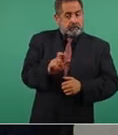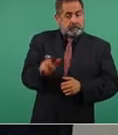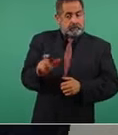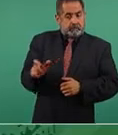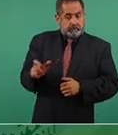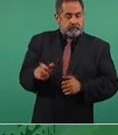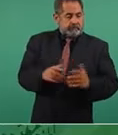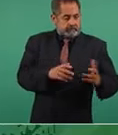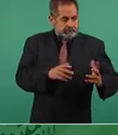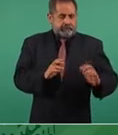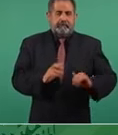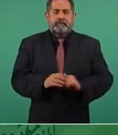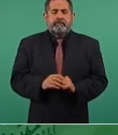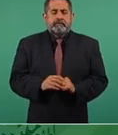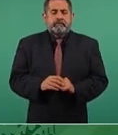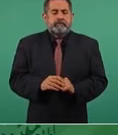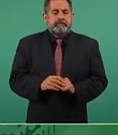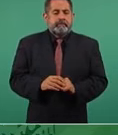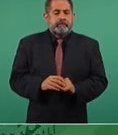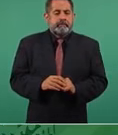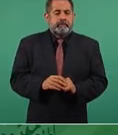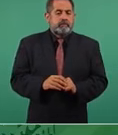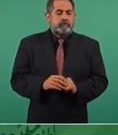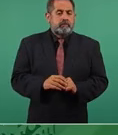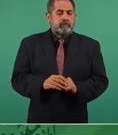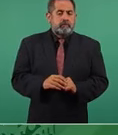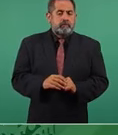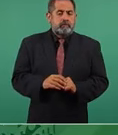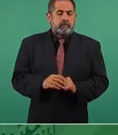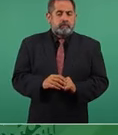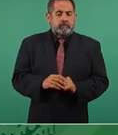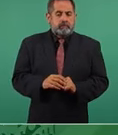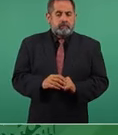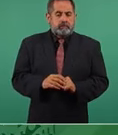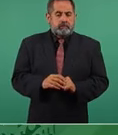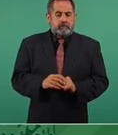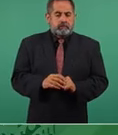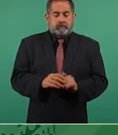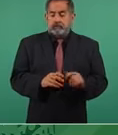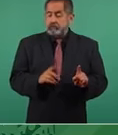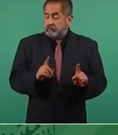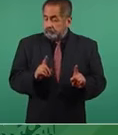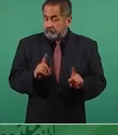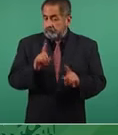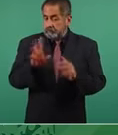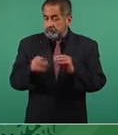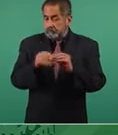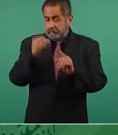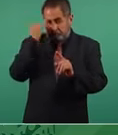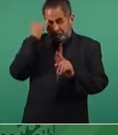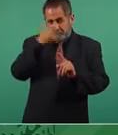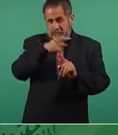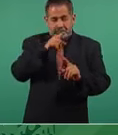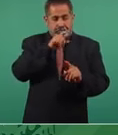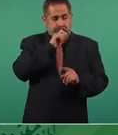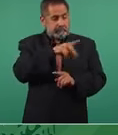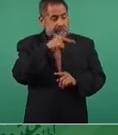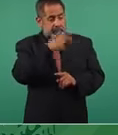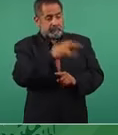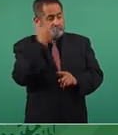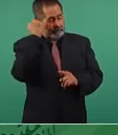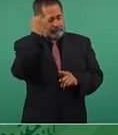aquí se le podría agregar en esa mentalidad